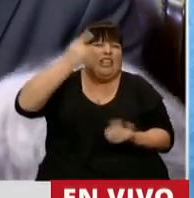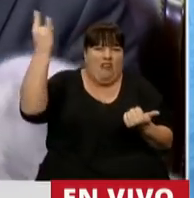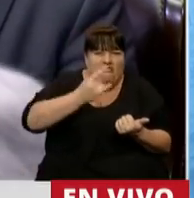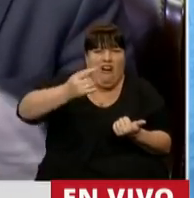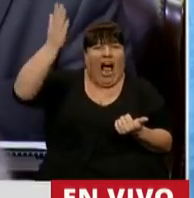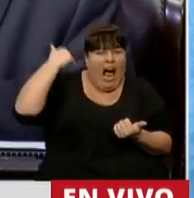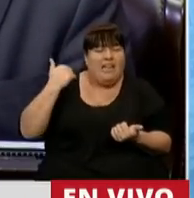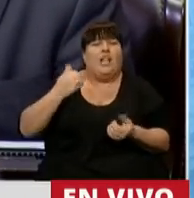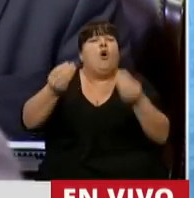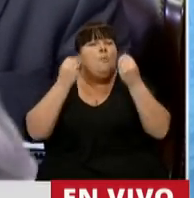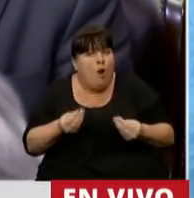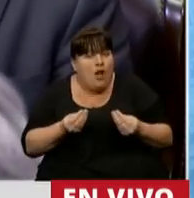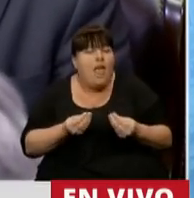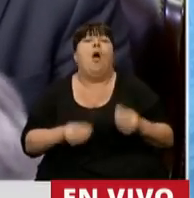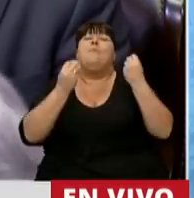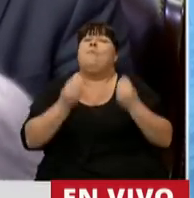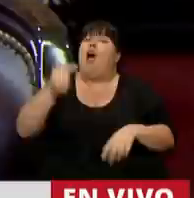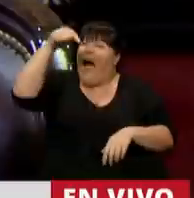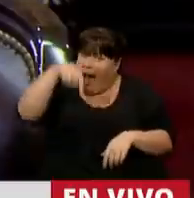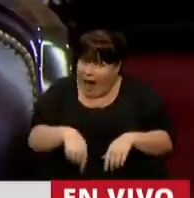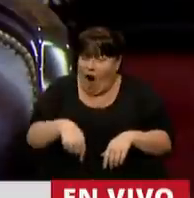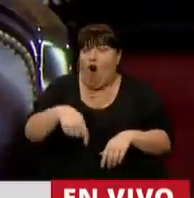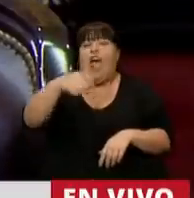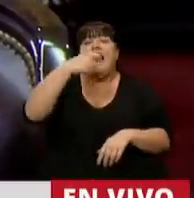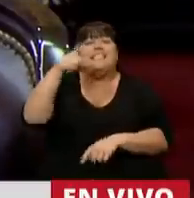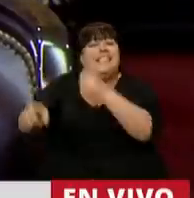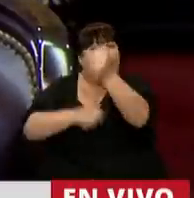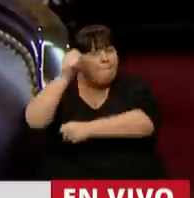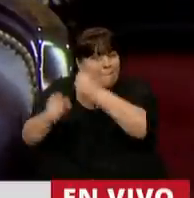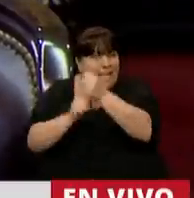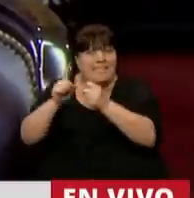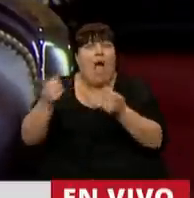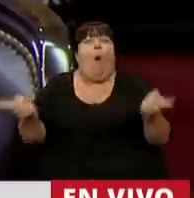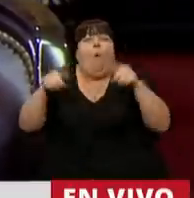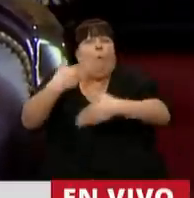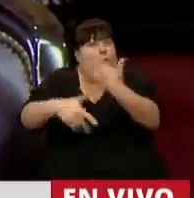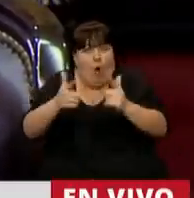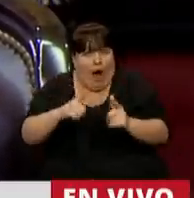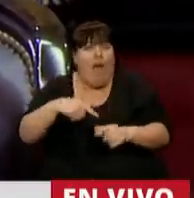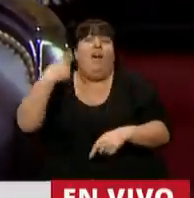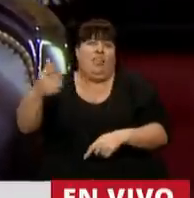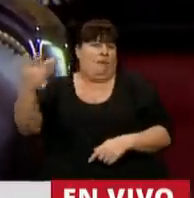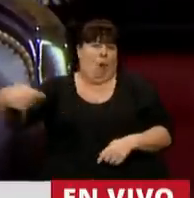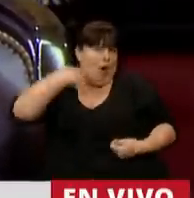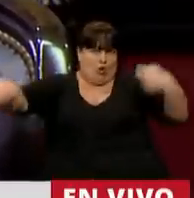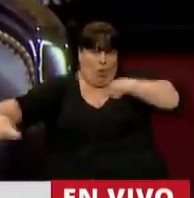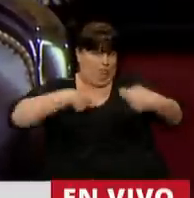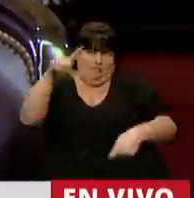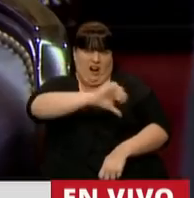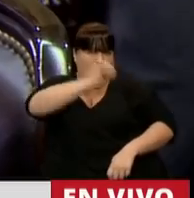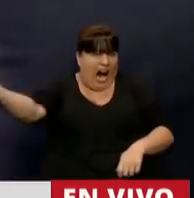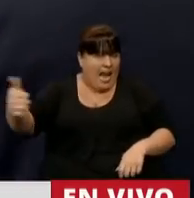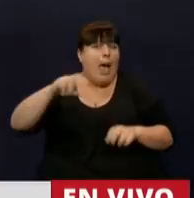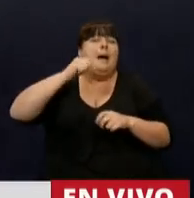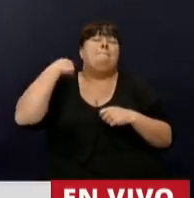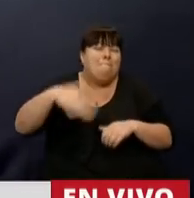falsos. ¿Por qué? Porque ahora, si estas empresas no resucitan, nos van a ganar juicios que van a